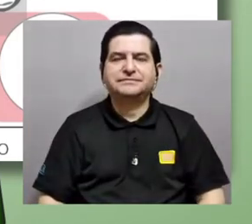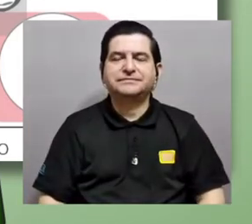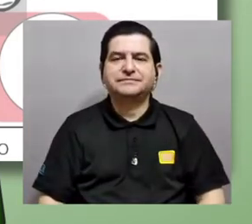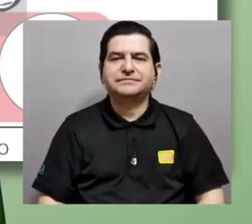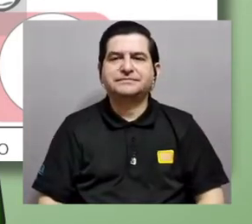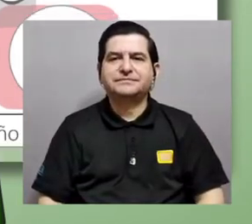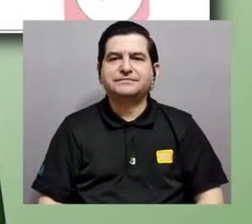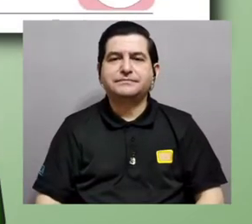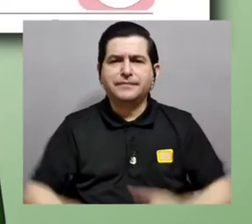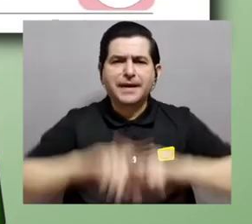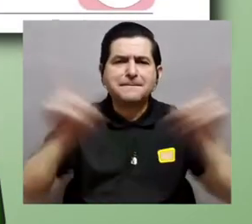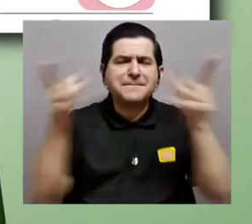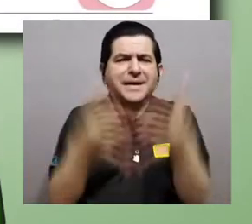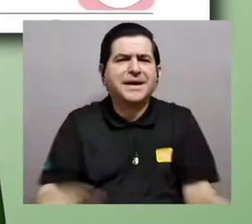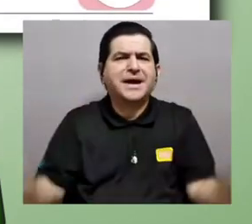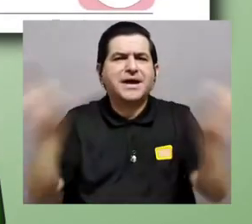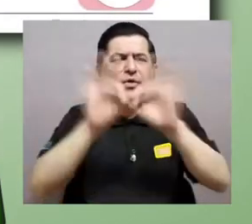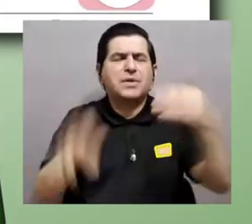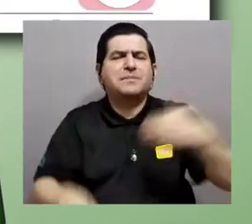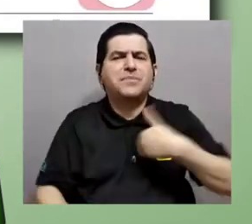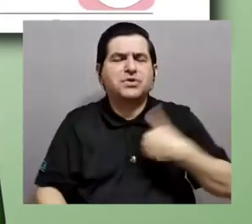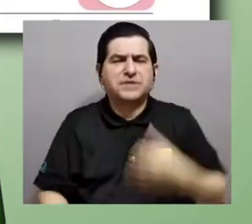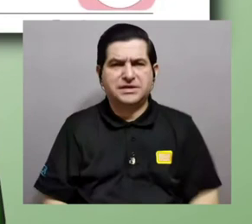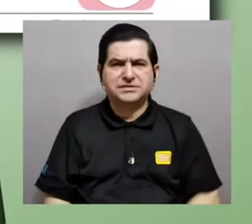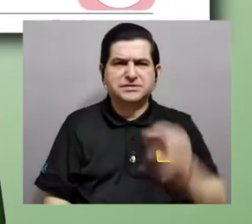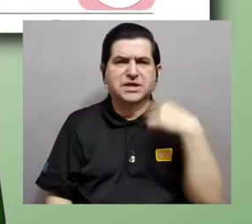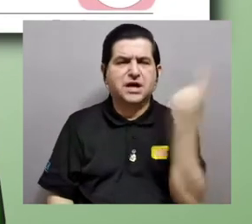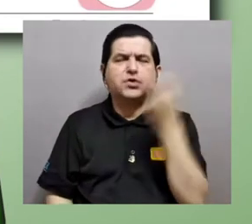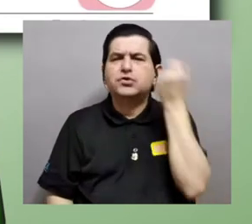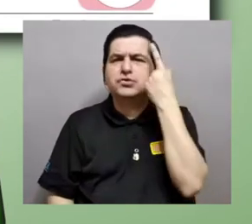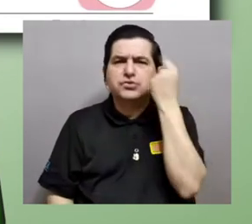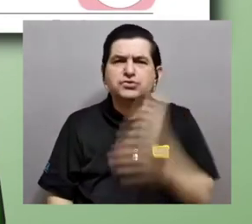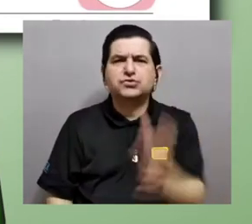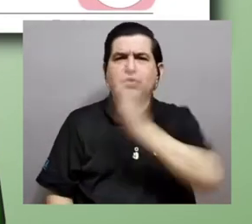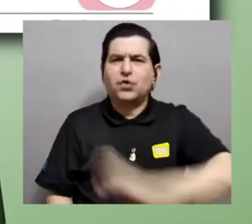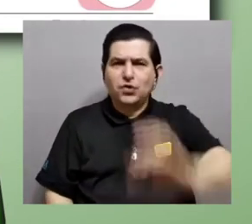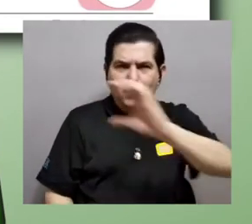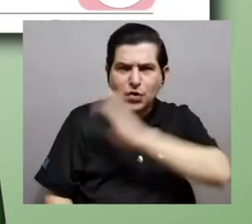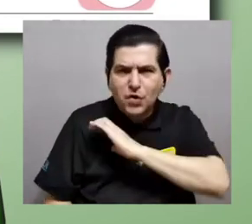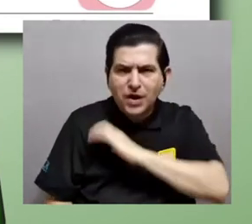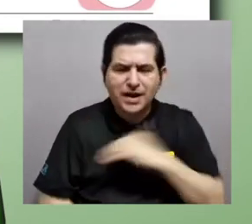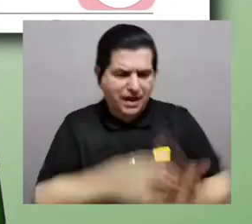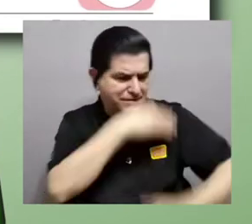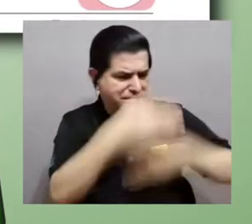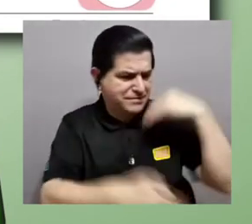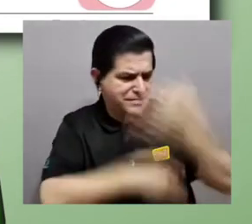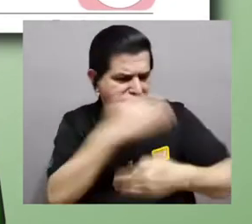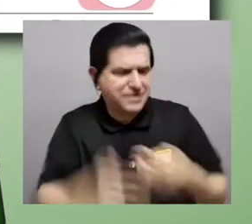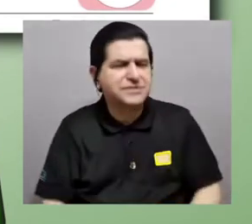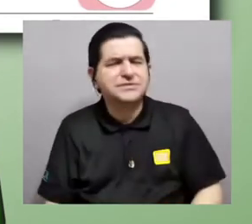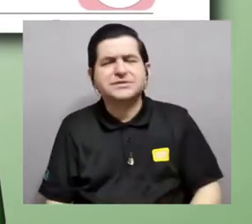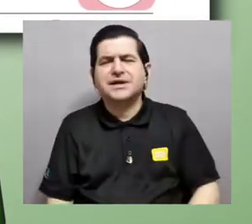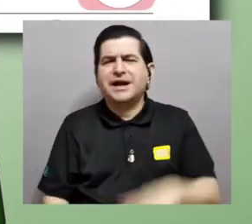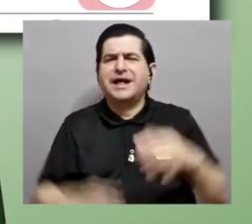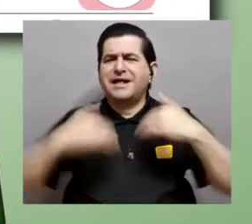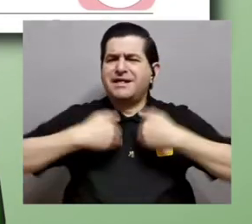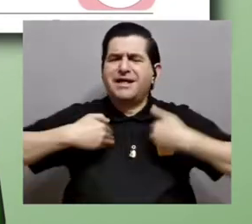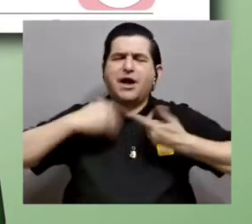Pero, ¿cuál es la importancia de esto más allá de entender las peculiaridades de la evolución ancestral de los animales?